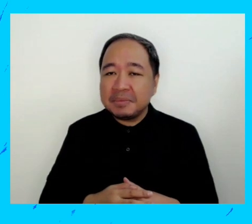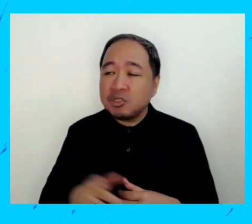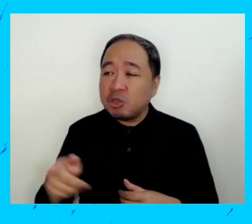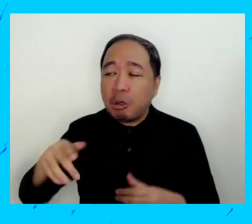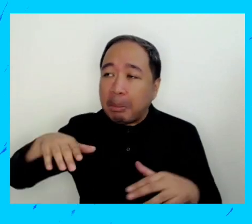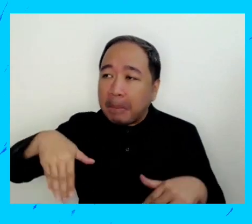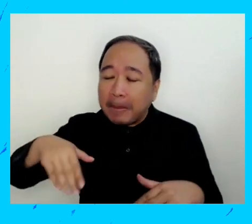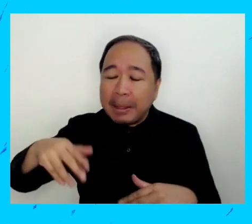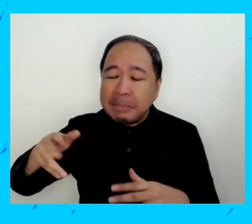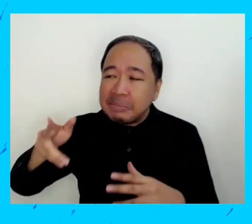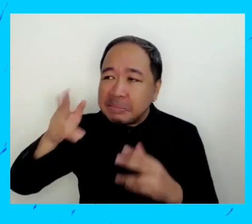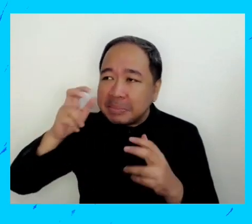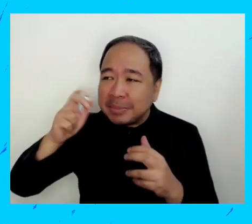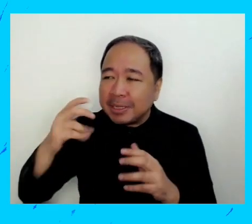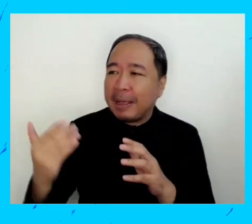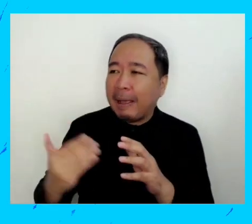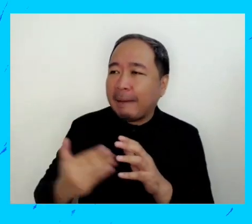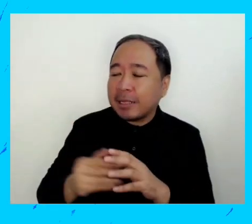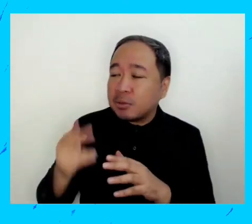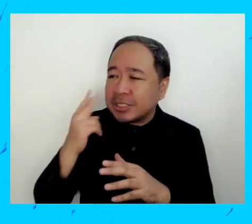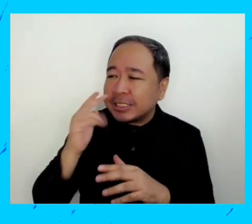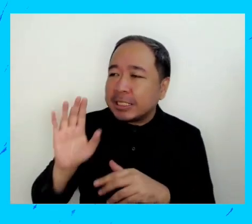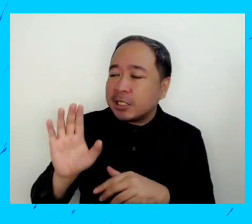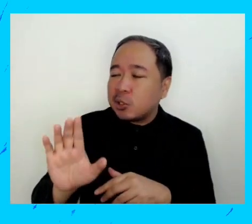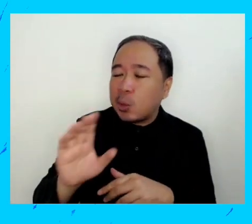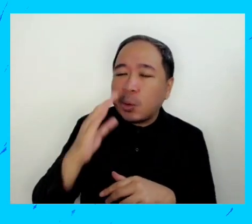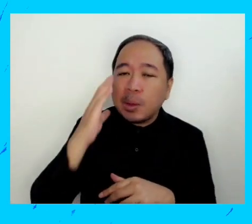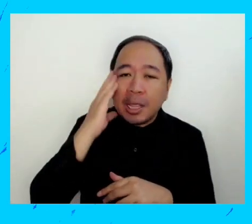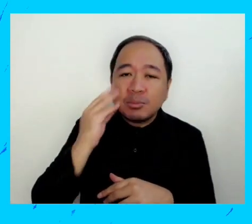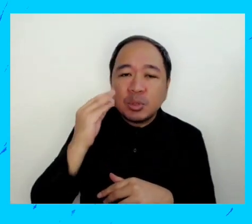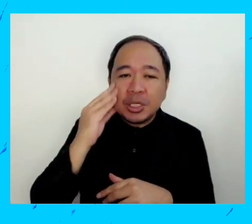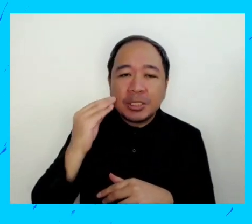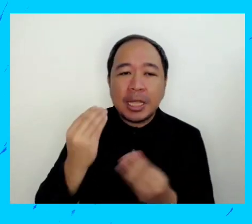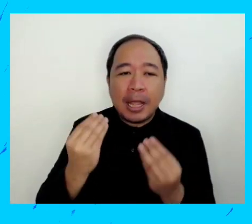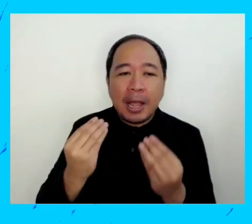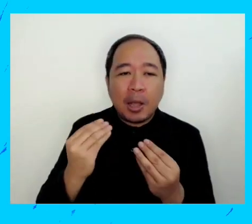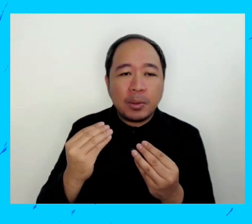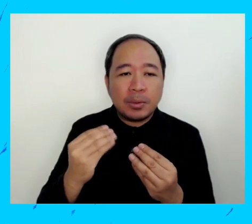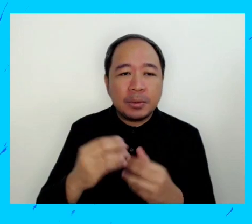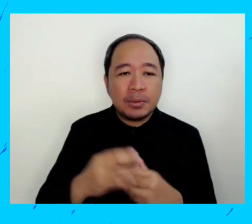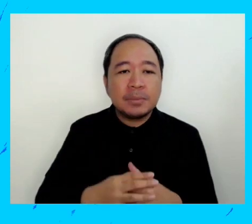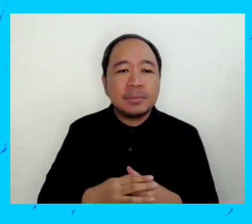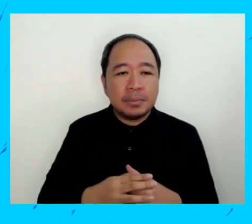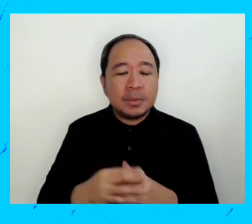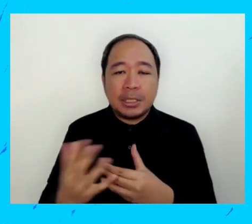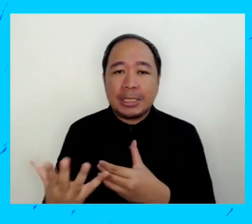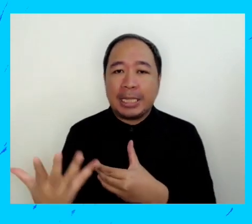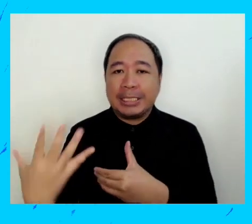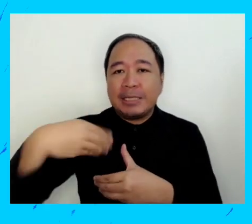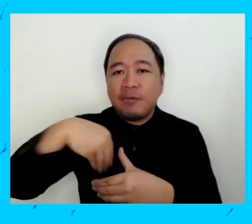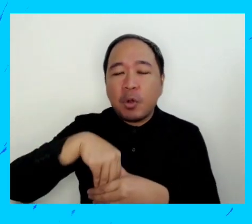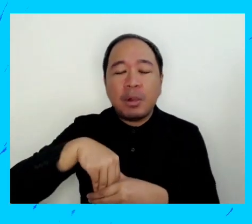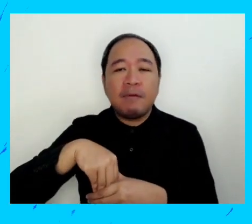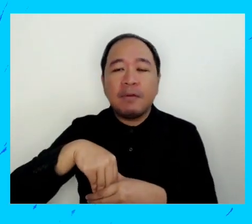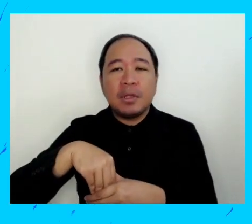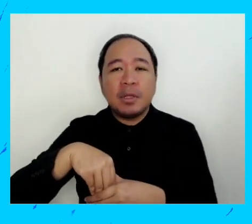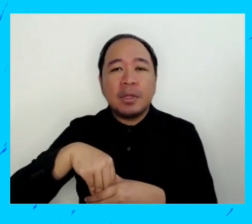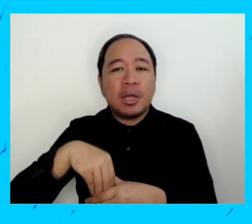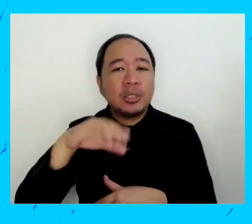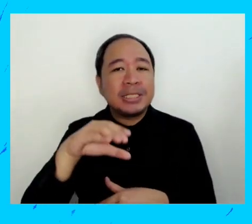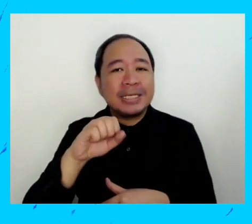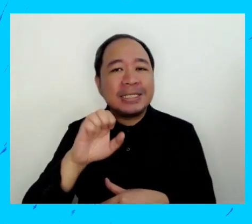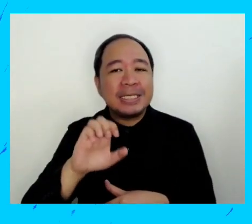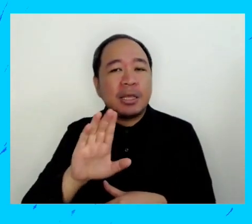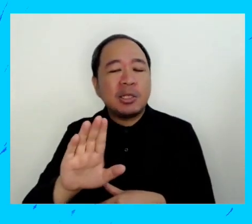ver, si puedes saber un poco ahora, ¿cuál ha sido tu experiencia trabajando en